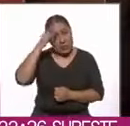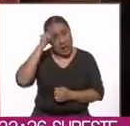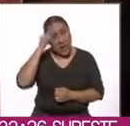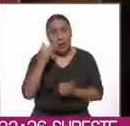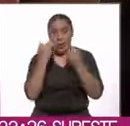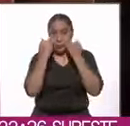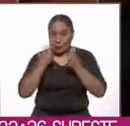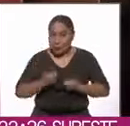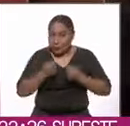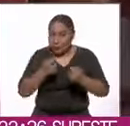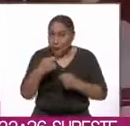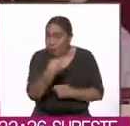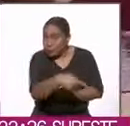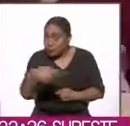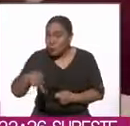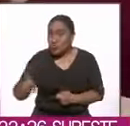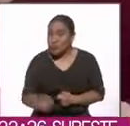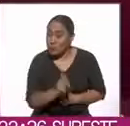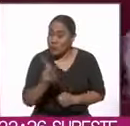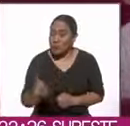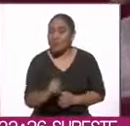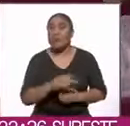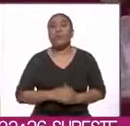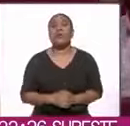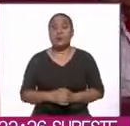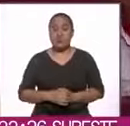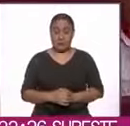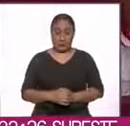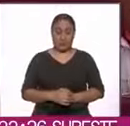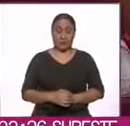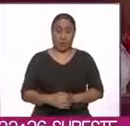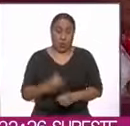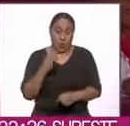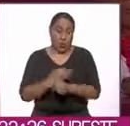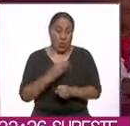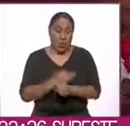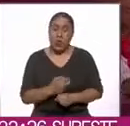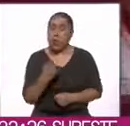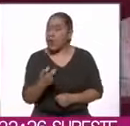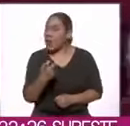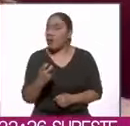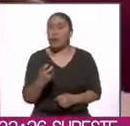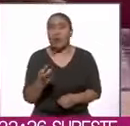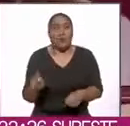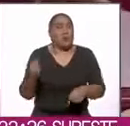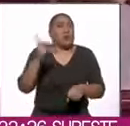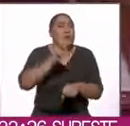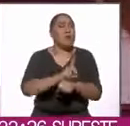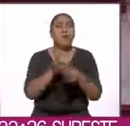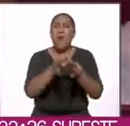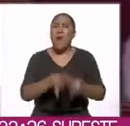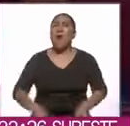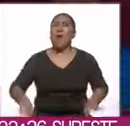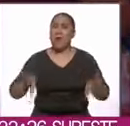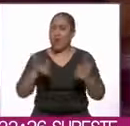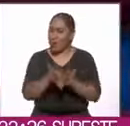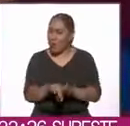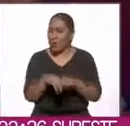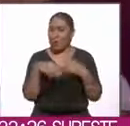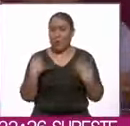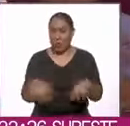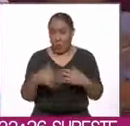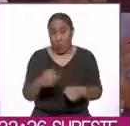los ojos de esa comunidad. De que es un día histórico, porque hoy